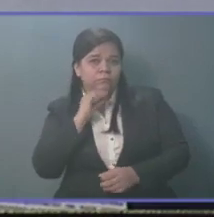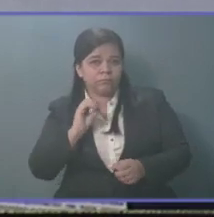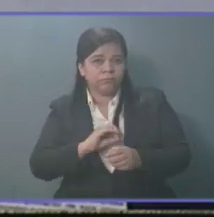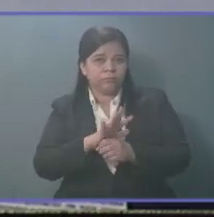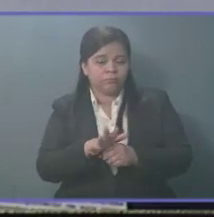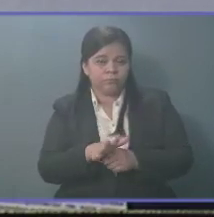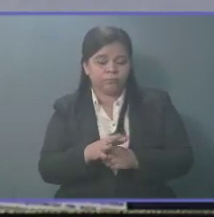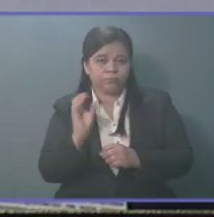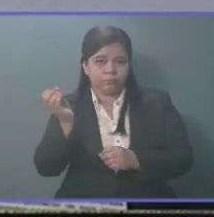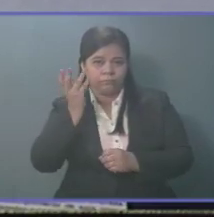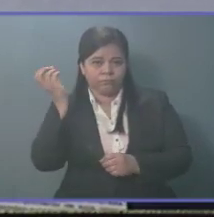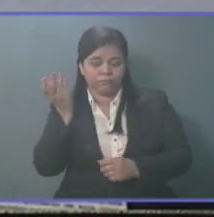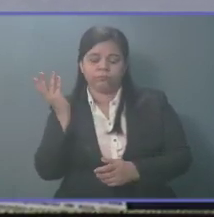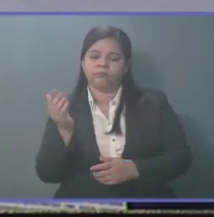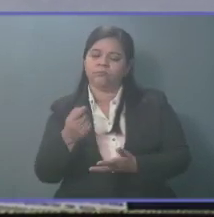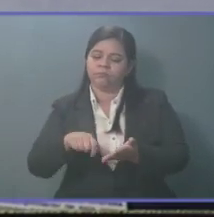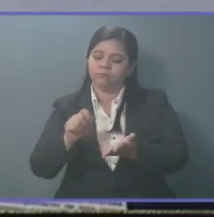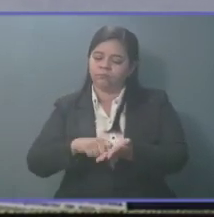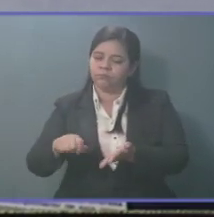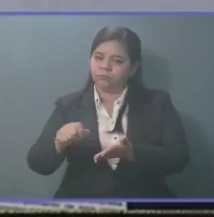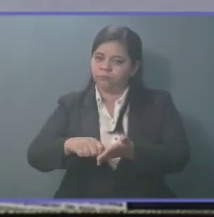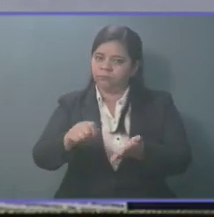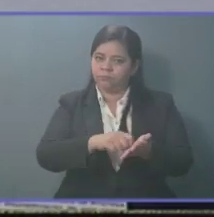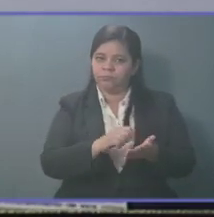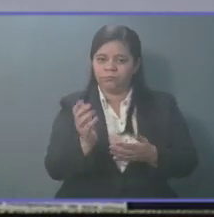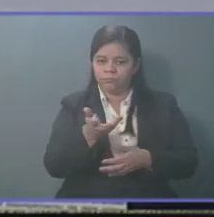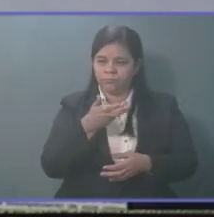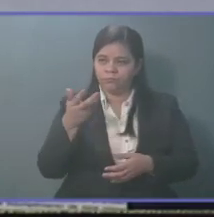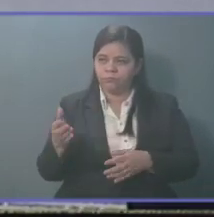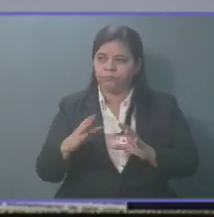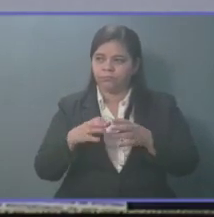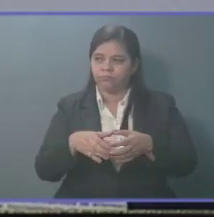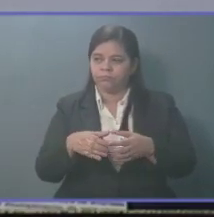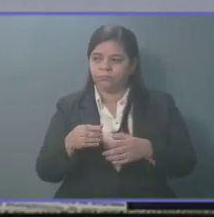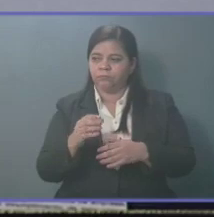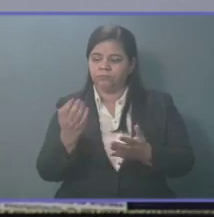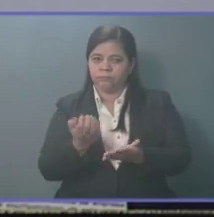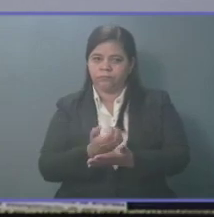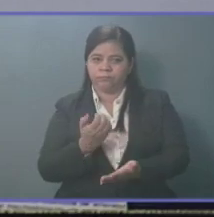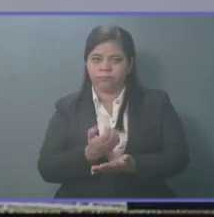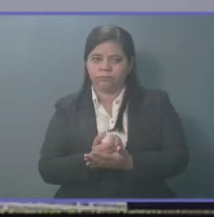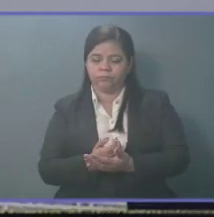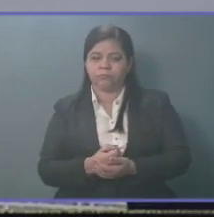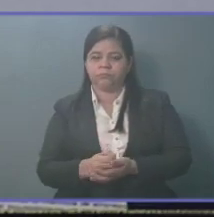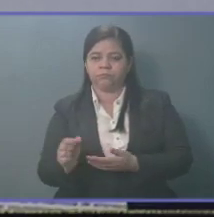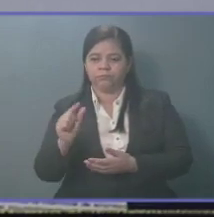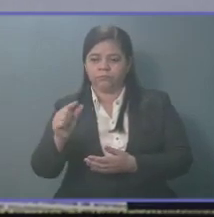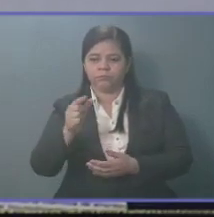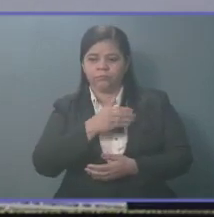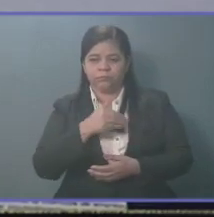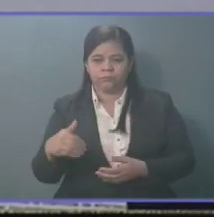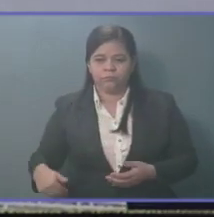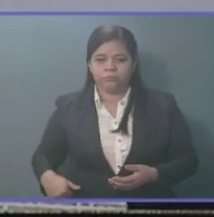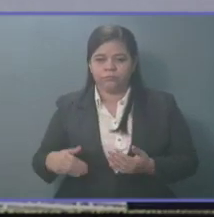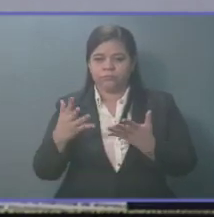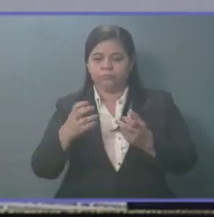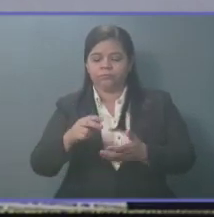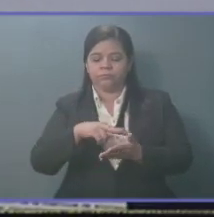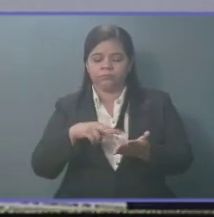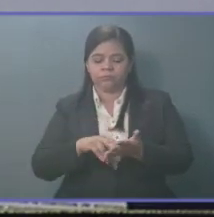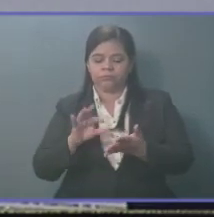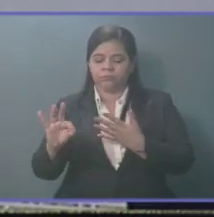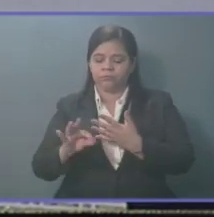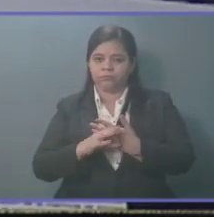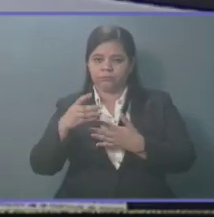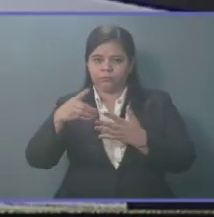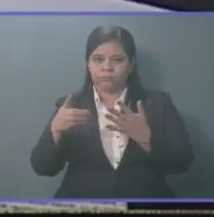Y tiene la firma de la mayoría de los miembros de la Comisión de Economía. Con su venia, señor presidente, procedo a leer el proyecto de decreto